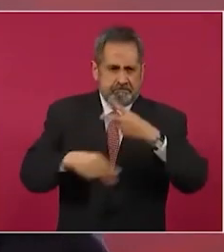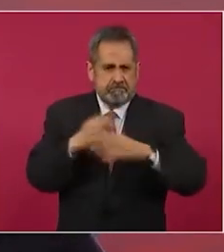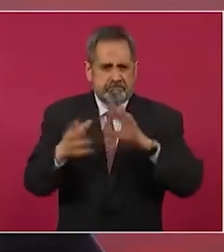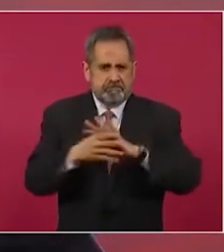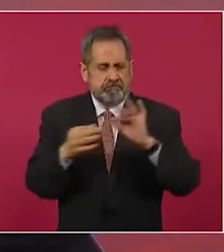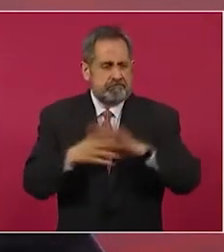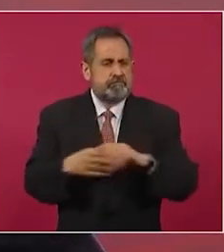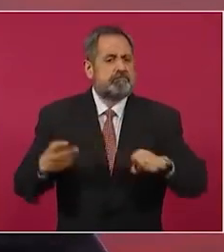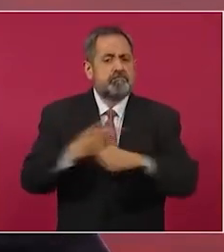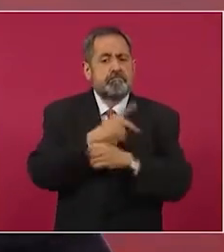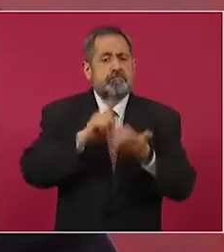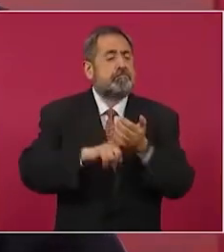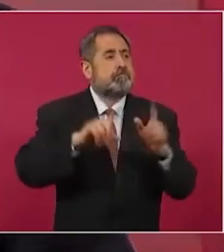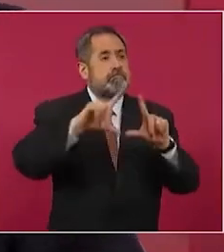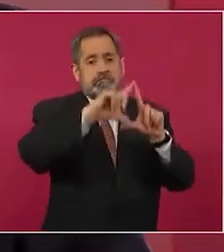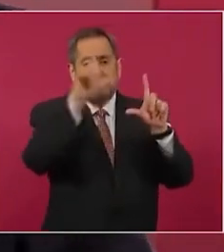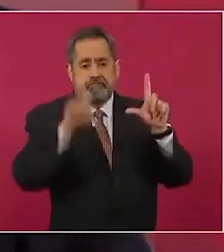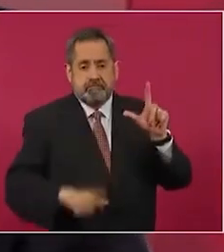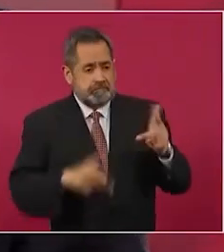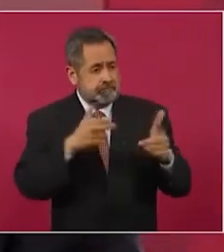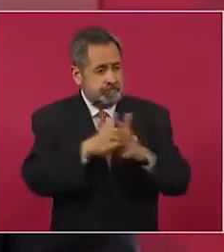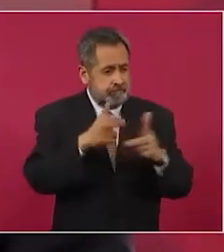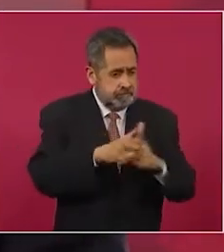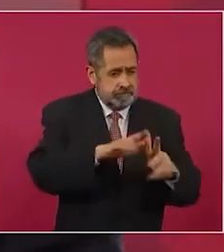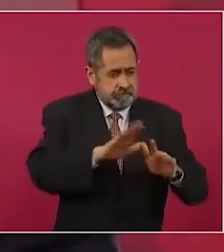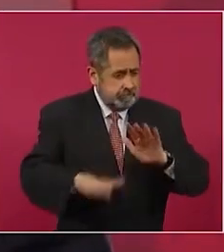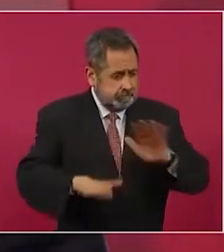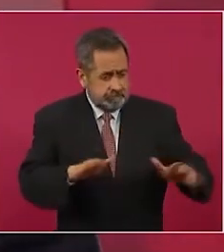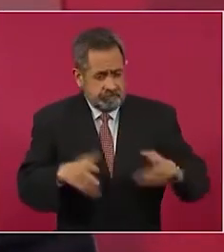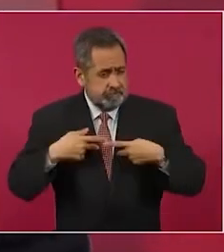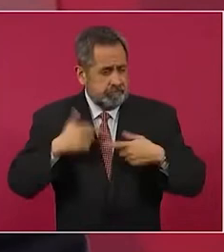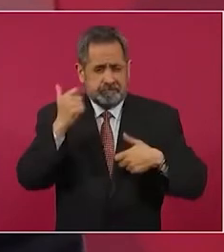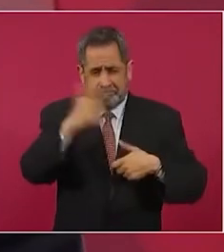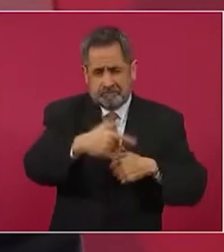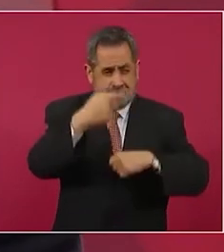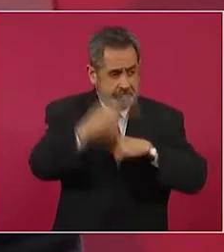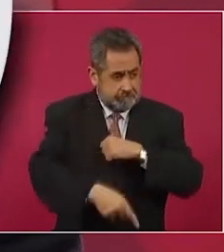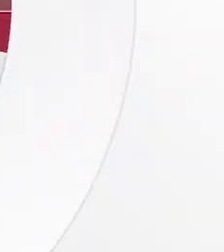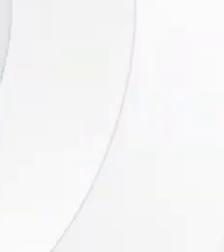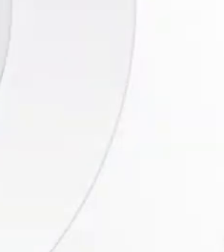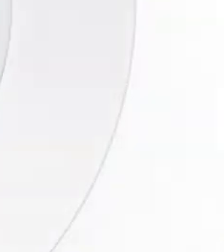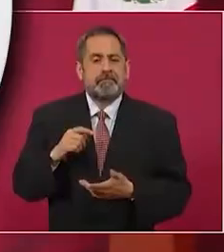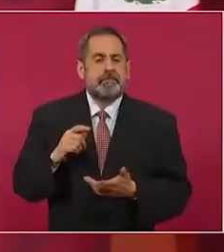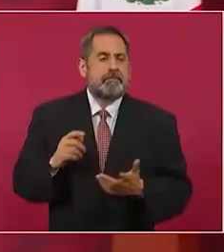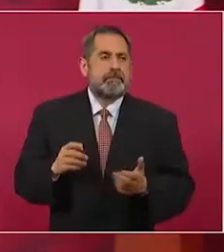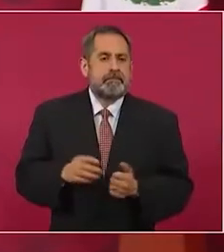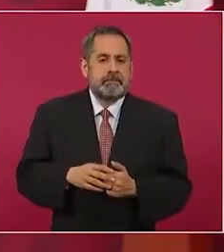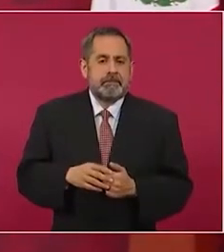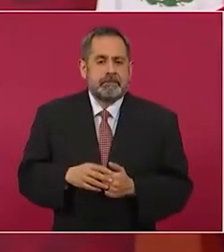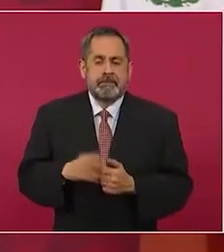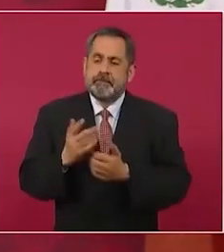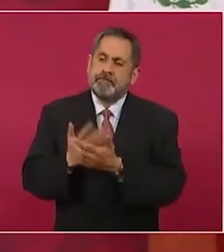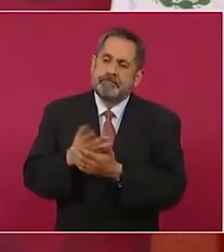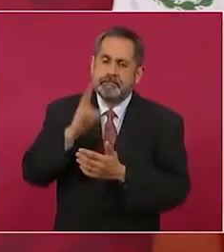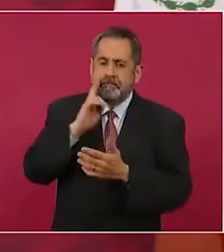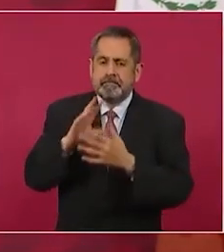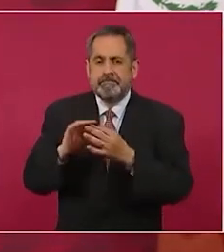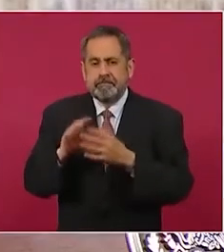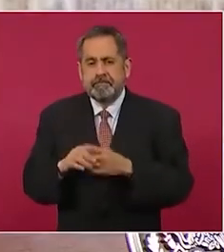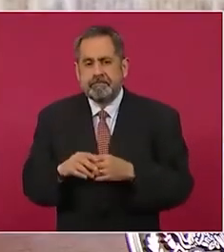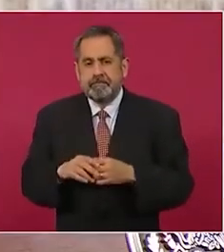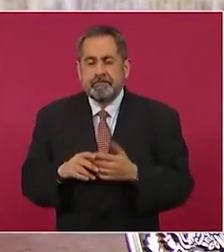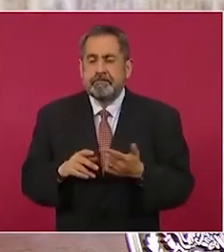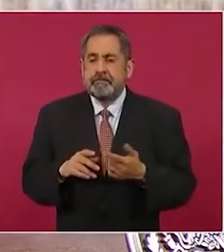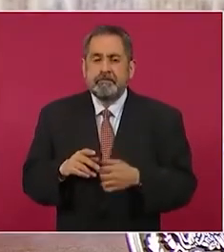ocurridos en contra de los ciudadanos, de las personas. considerando que son nuestros